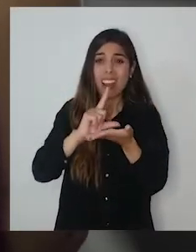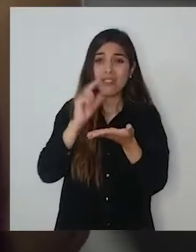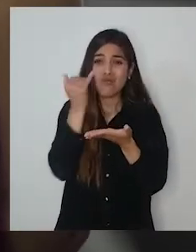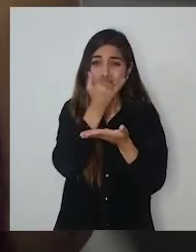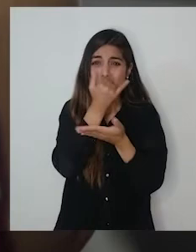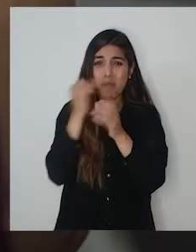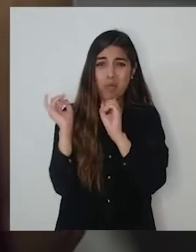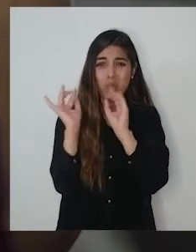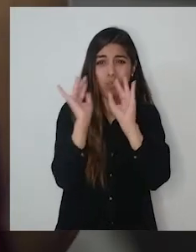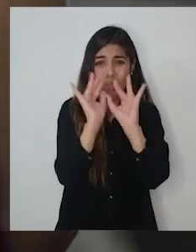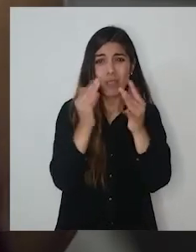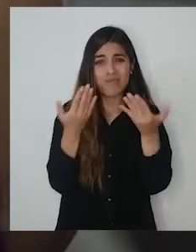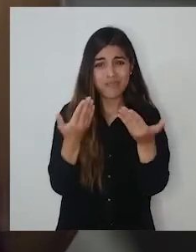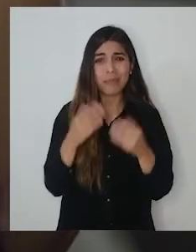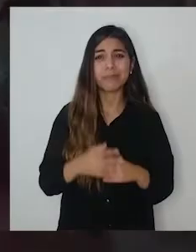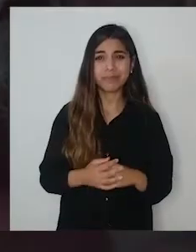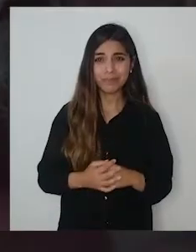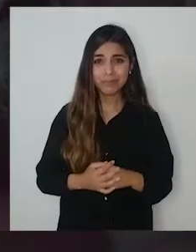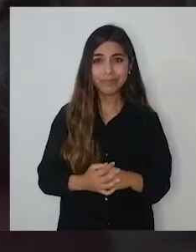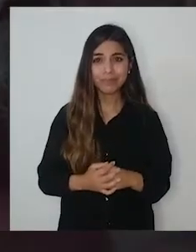tan contaminado en donde se encuentra el mural.